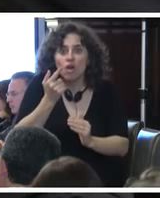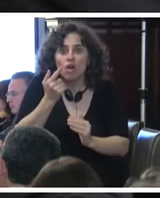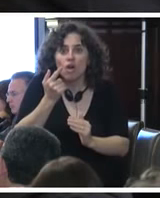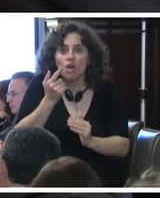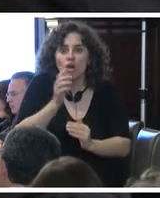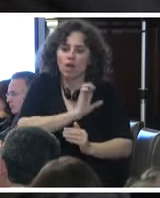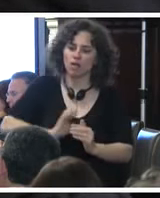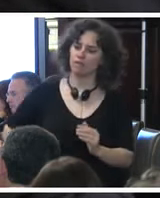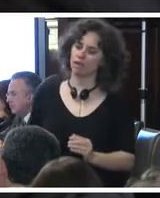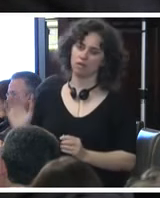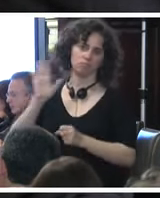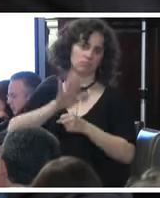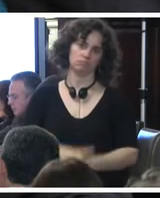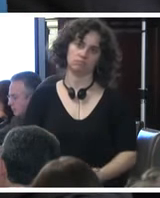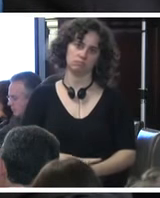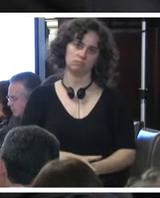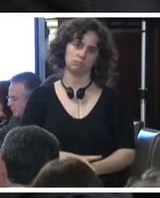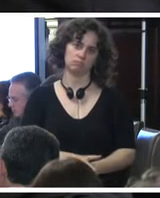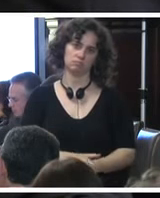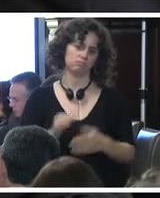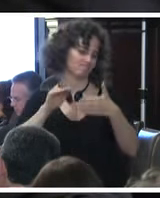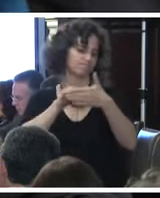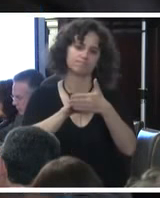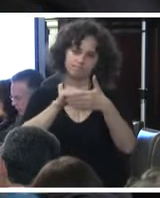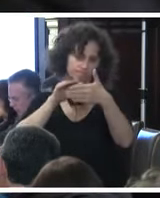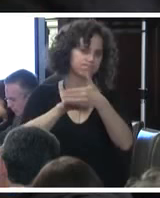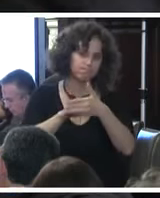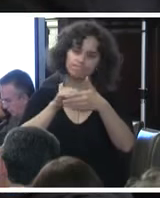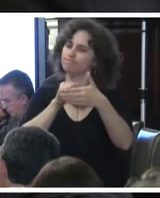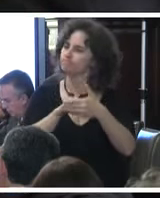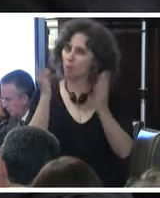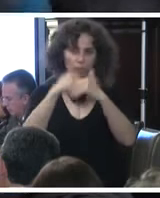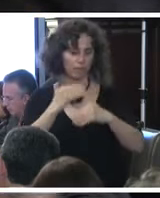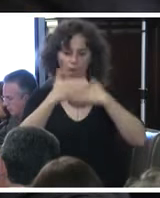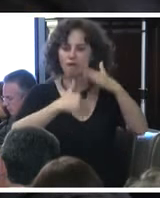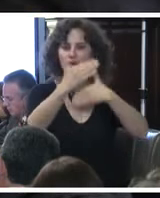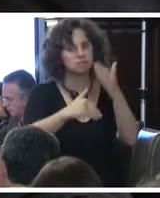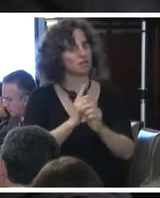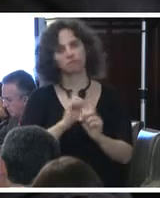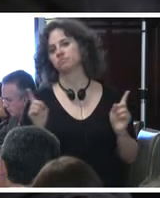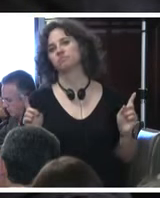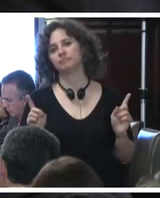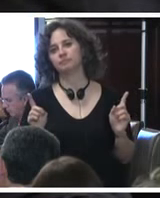ellos no los… Ellos nos ponen traba para no seguir adelante.